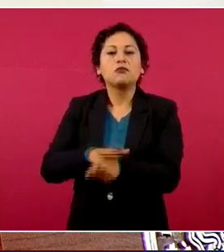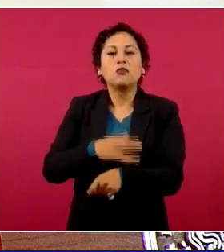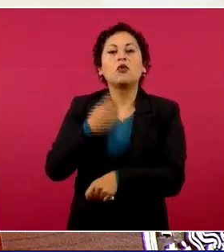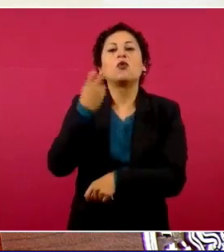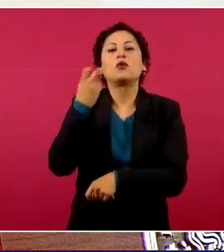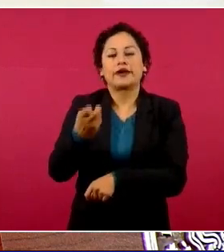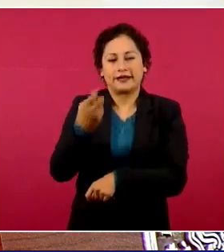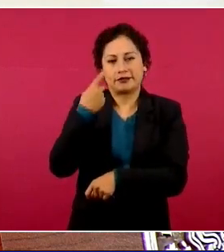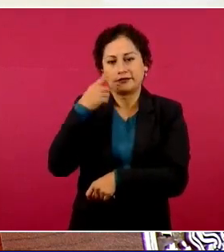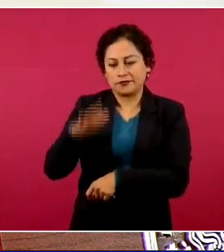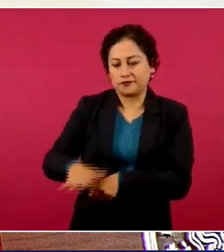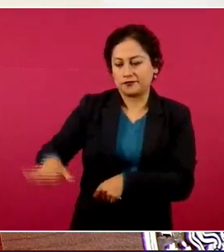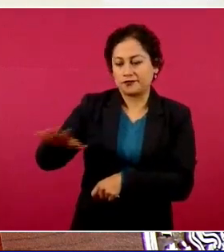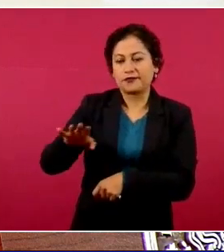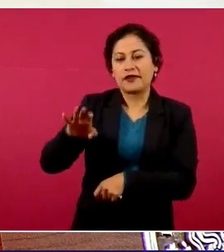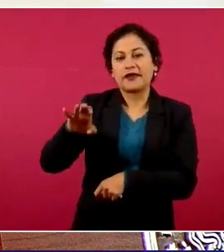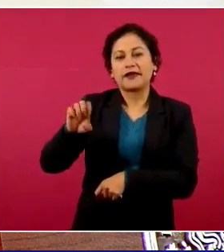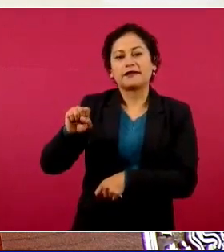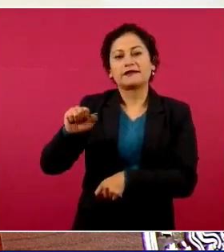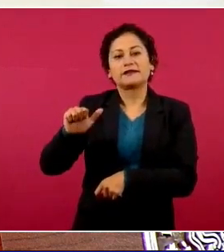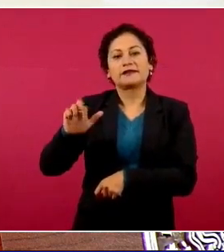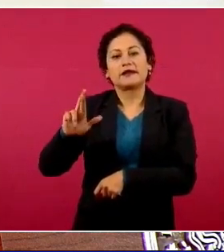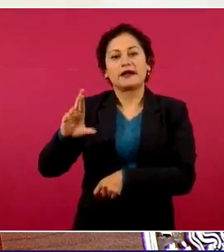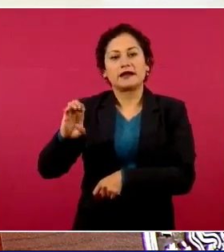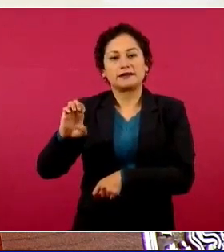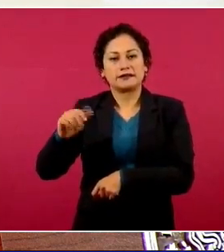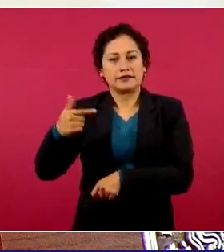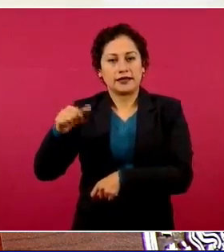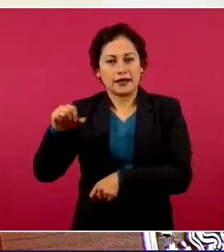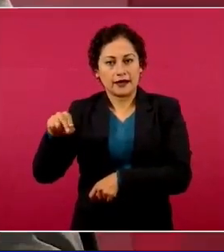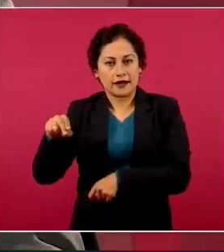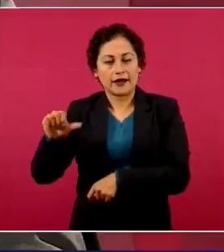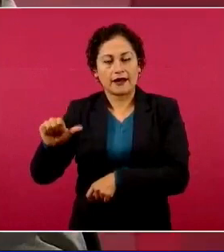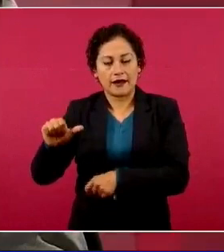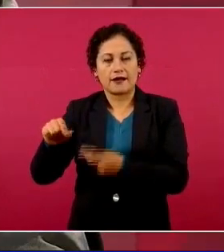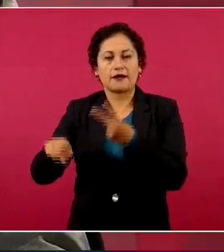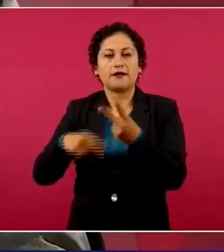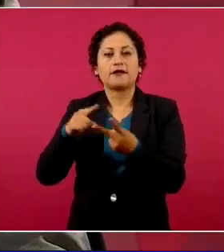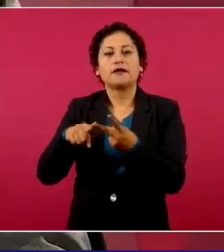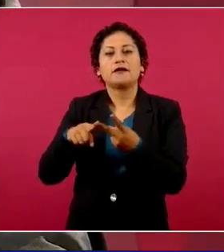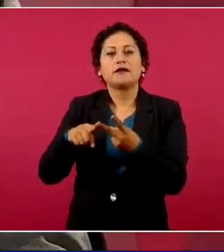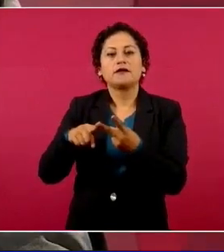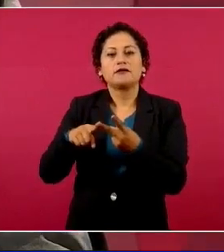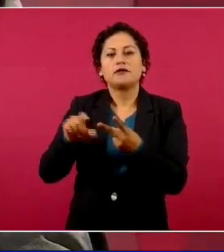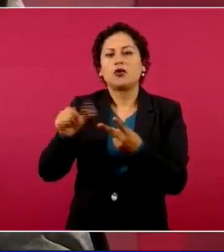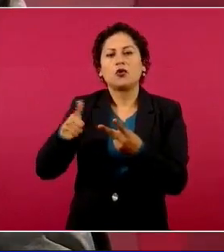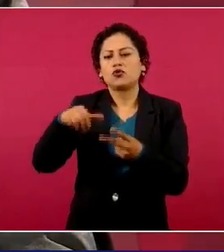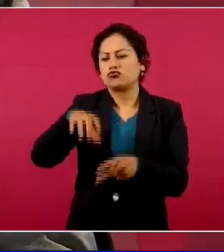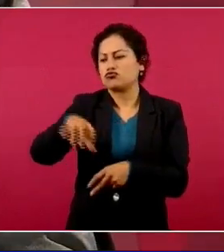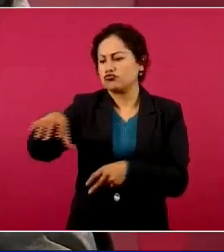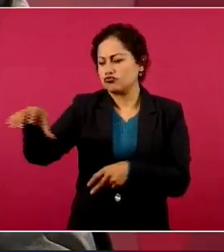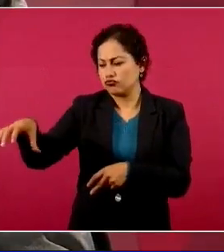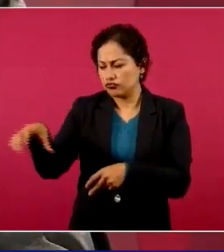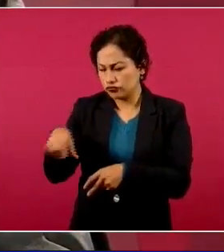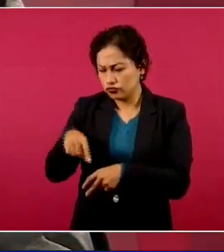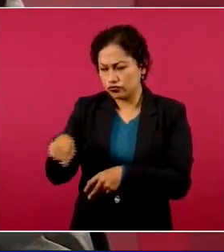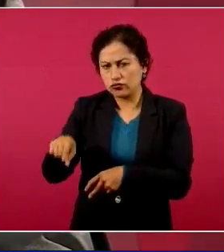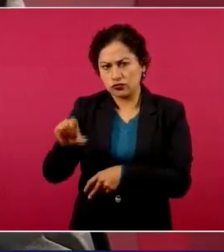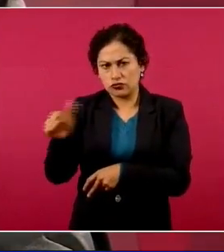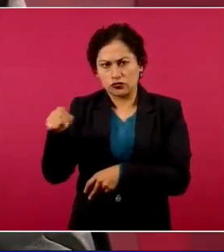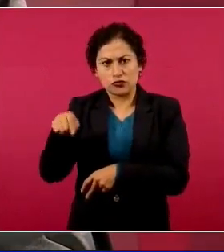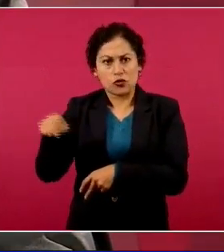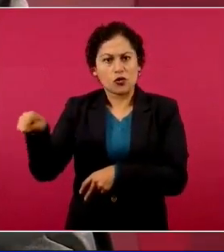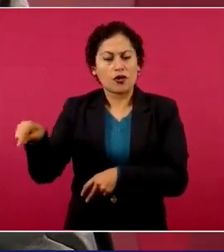por ejemplo, en Escárcega y en otros lugares